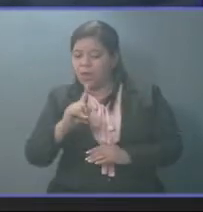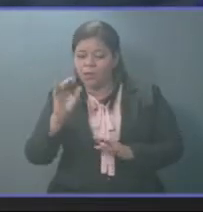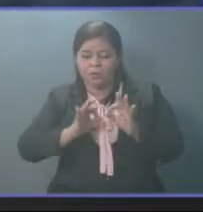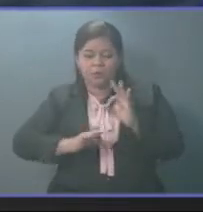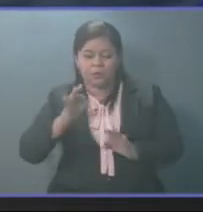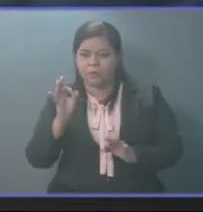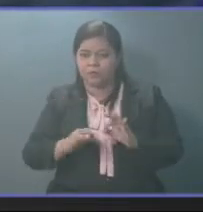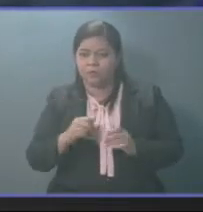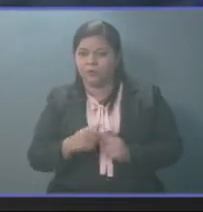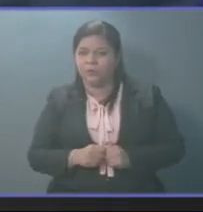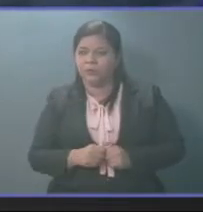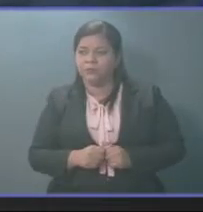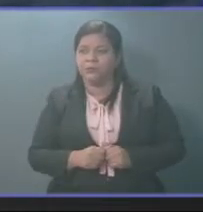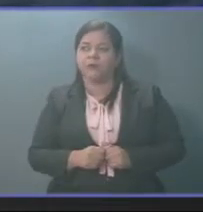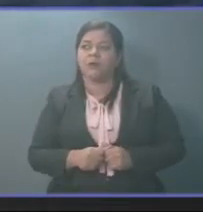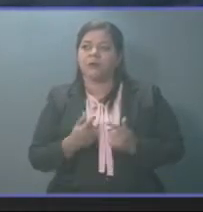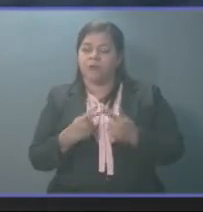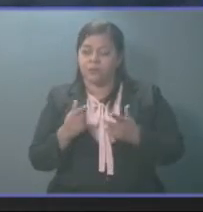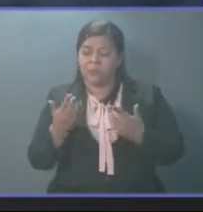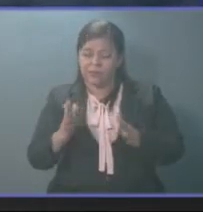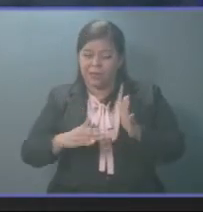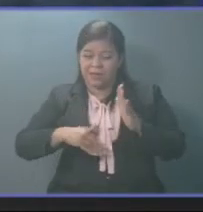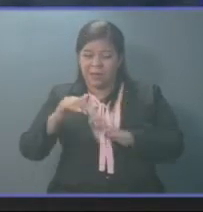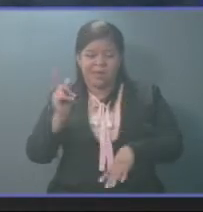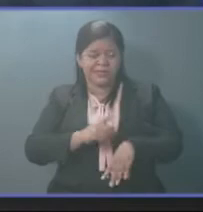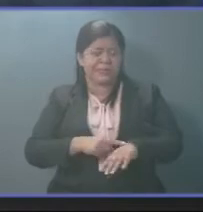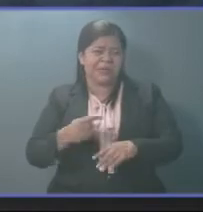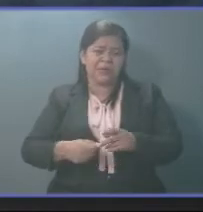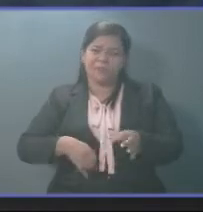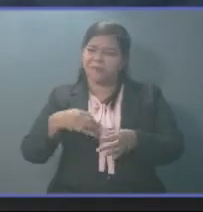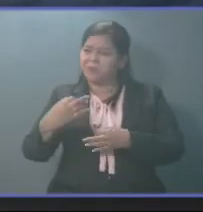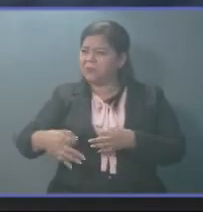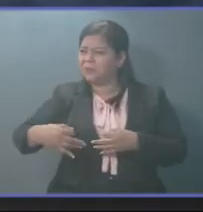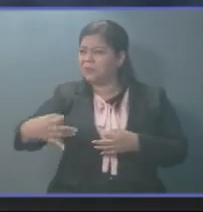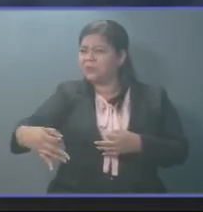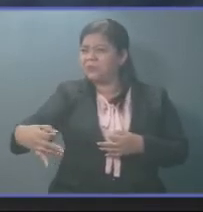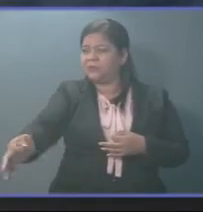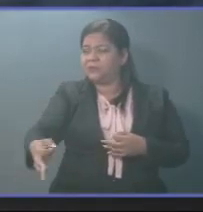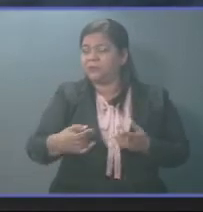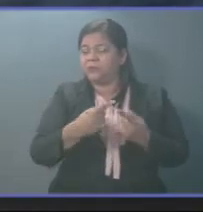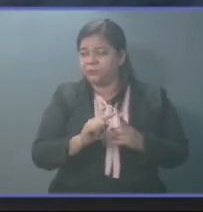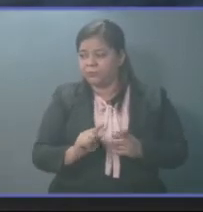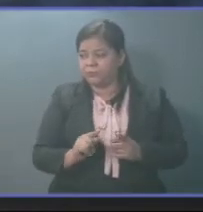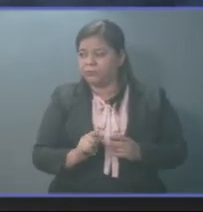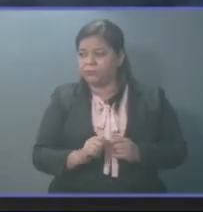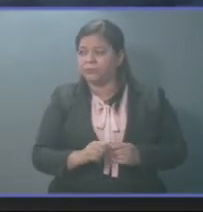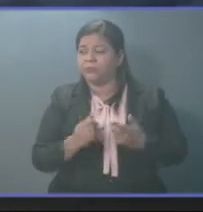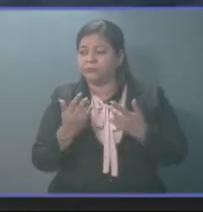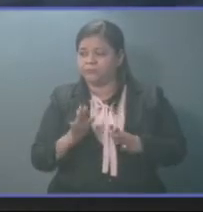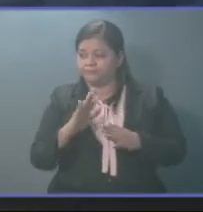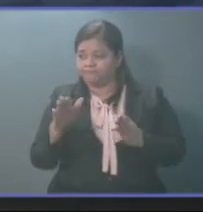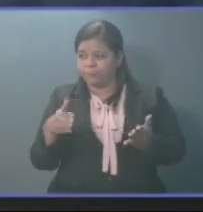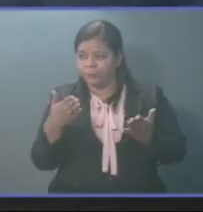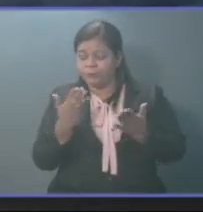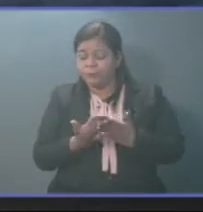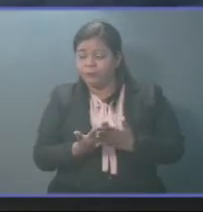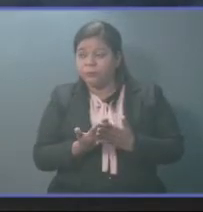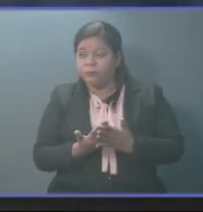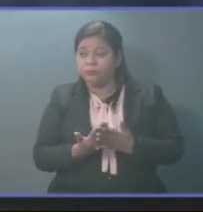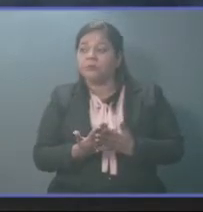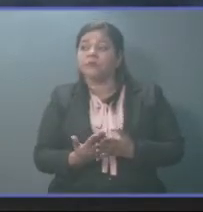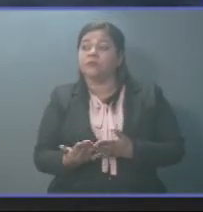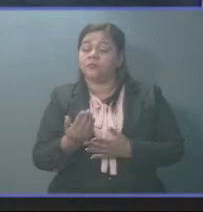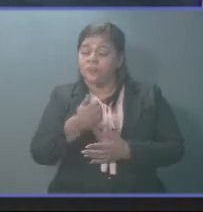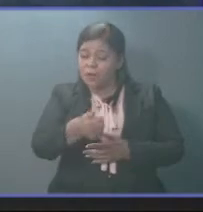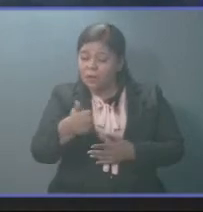que se les esté dando más larga y más tiempo cuando son los que ponen en la mesa de